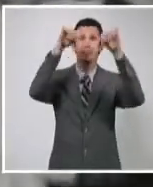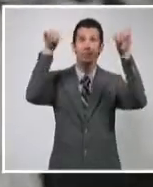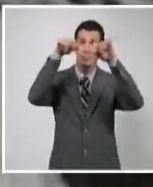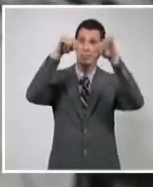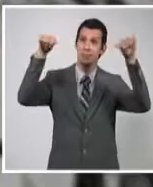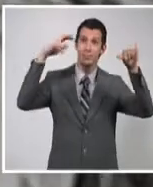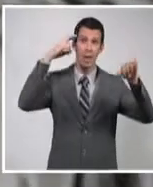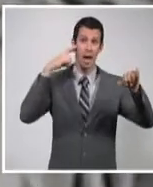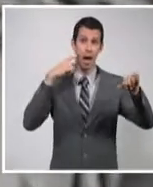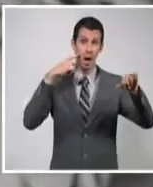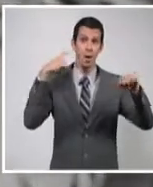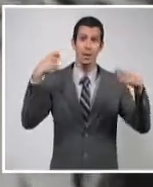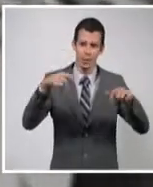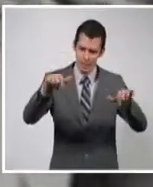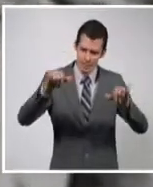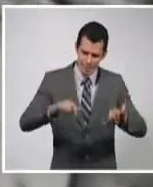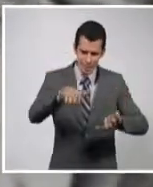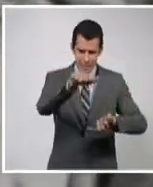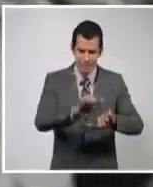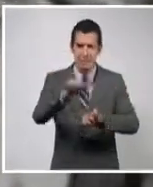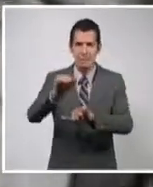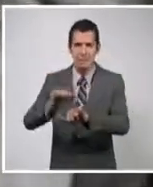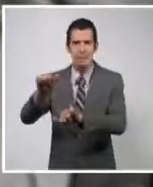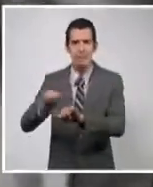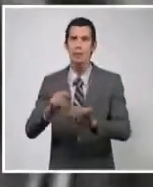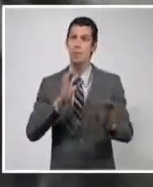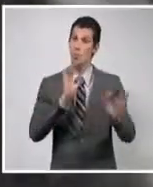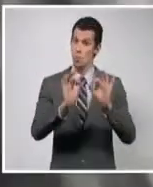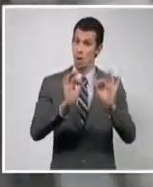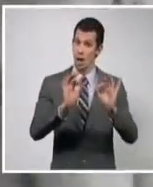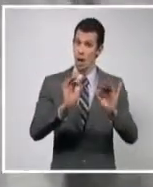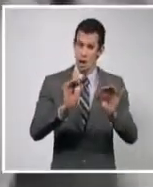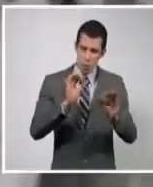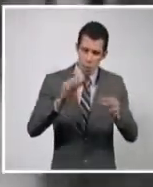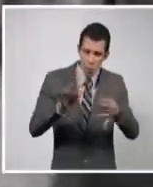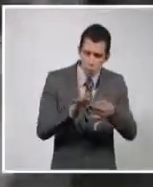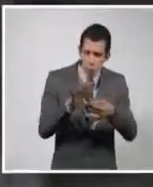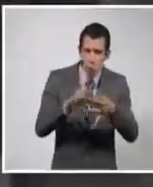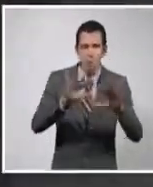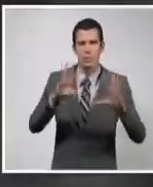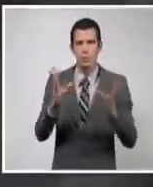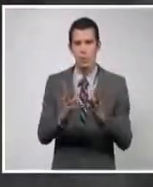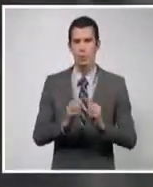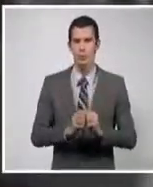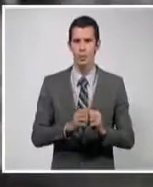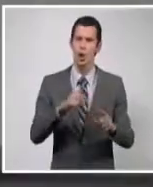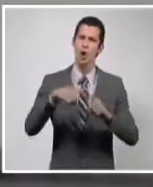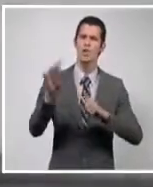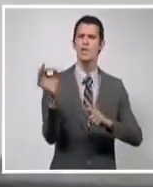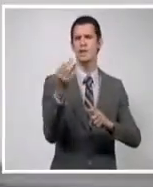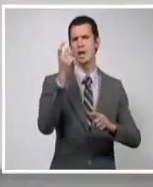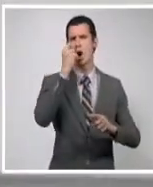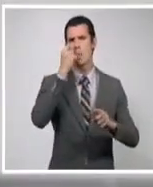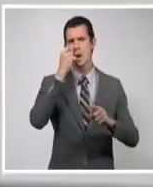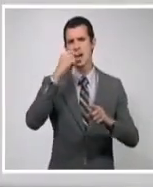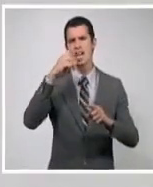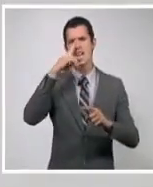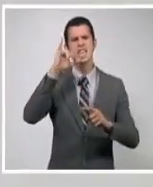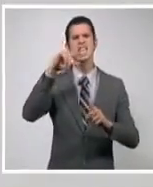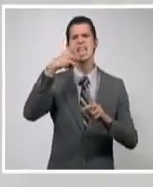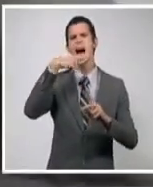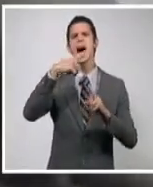la obra del documentalista Nicolás Guillén de Andrián. Y por parte de la Universidad de Toronto,